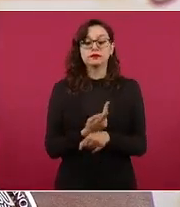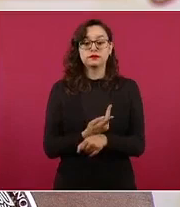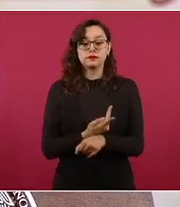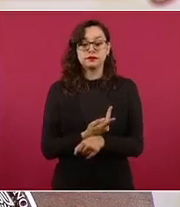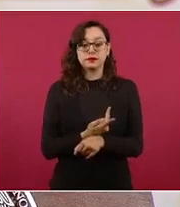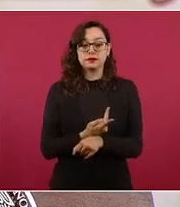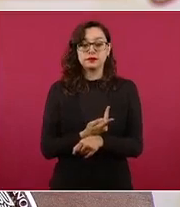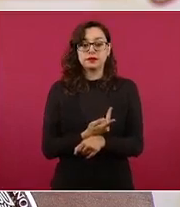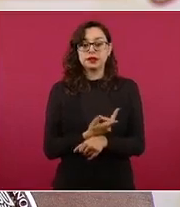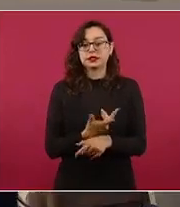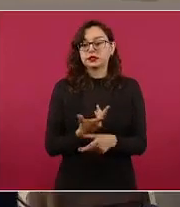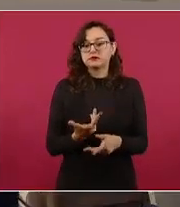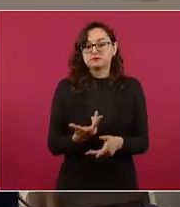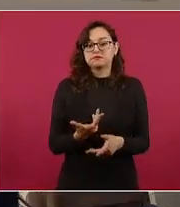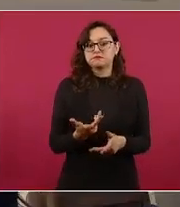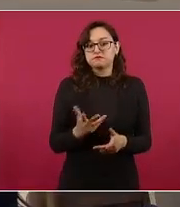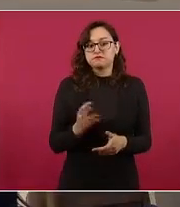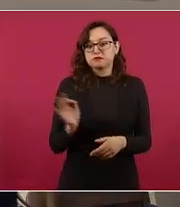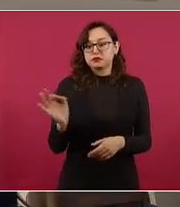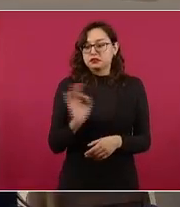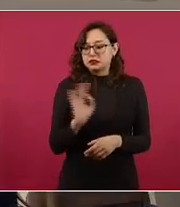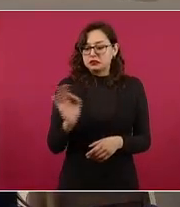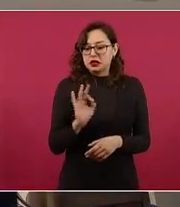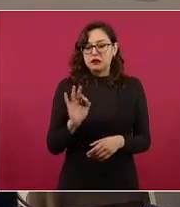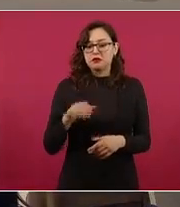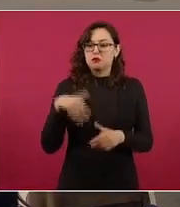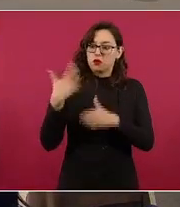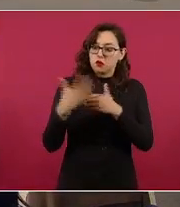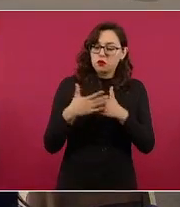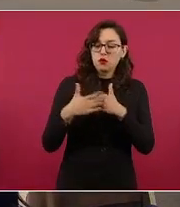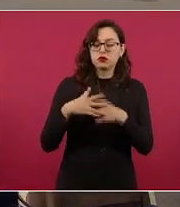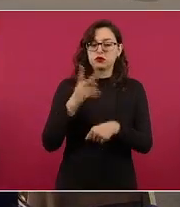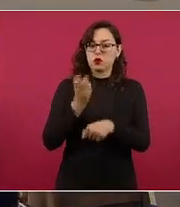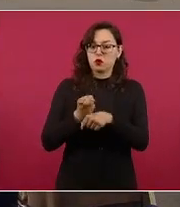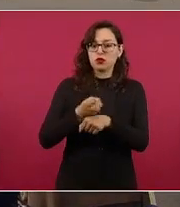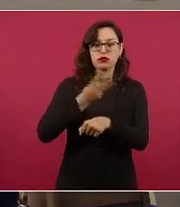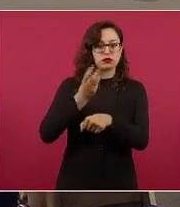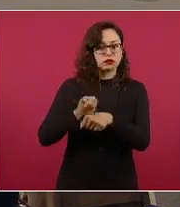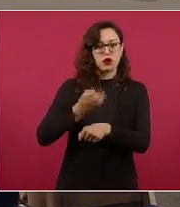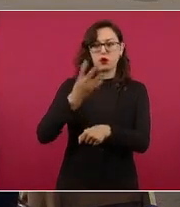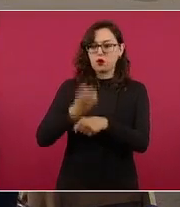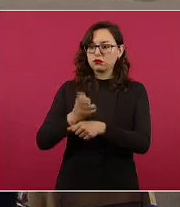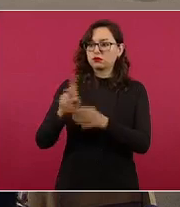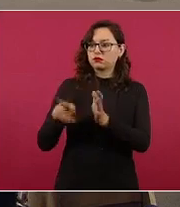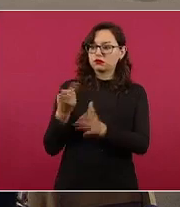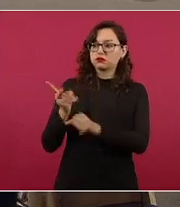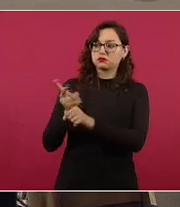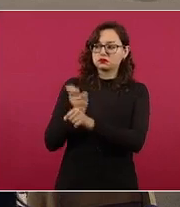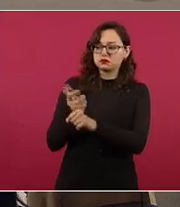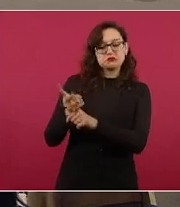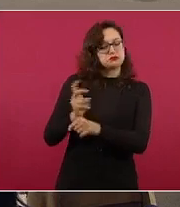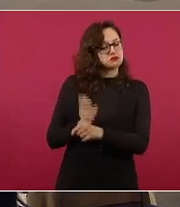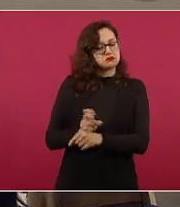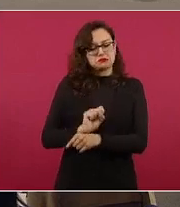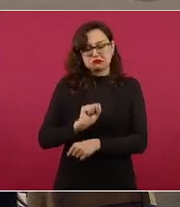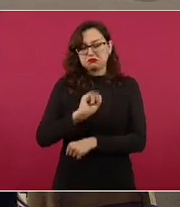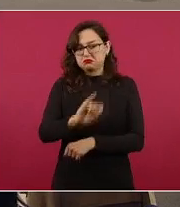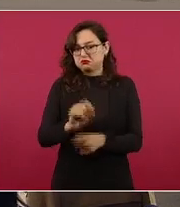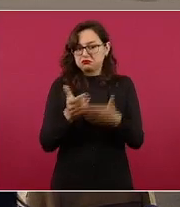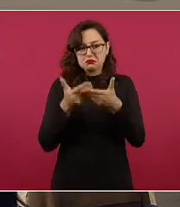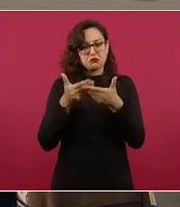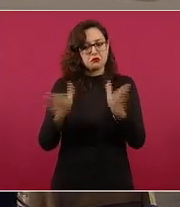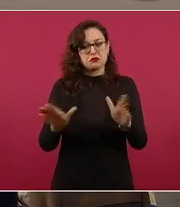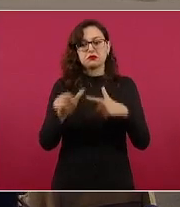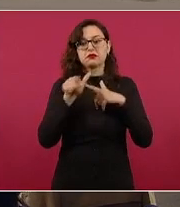máxima contratación, si es necesario una tercera o una cuarta. La siguiente, por favor. En esta tabla,